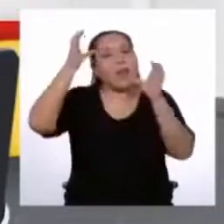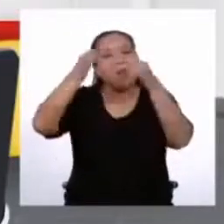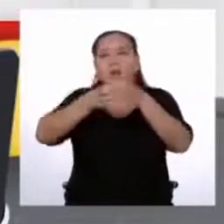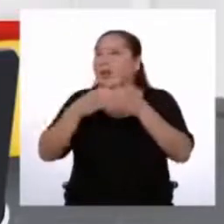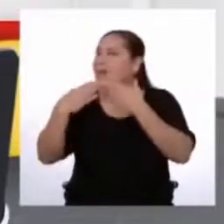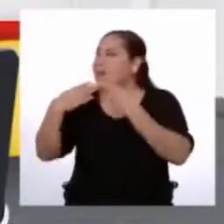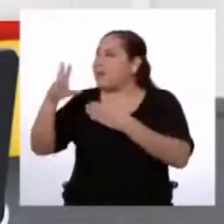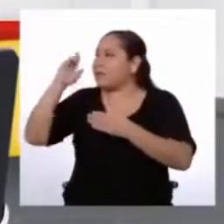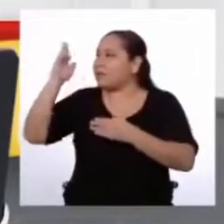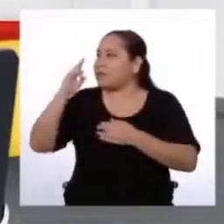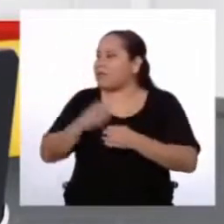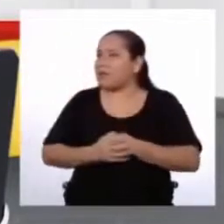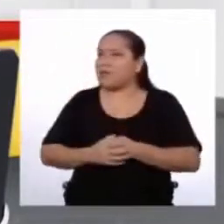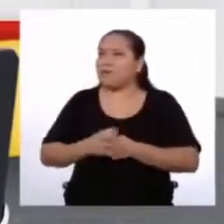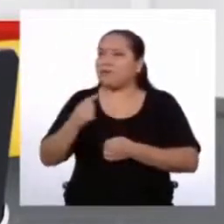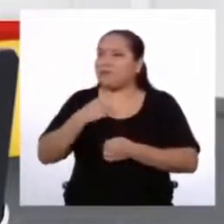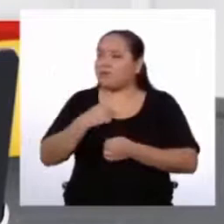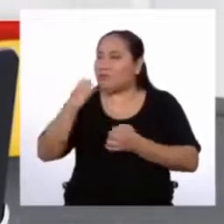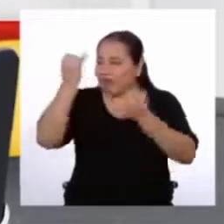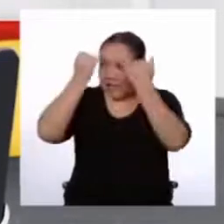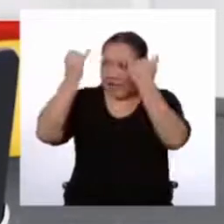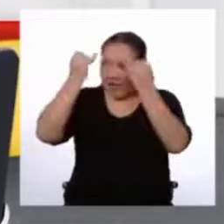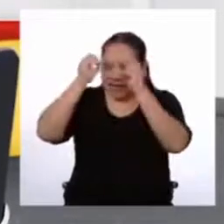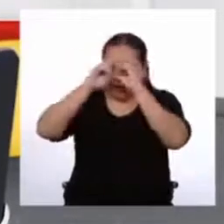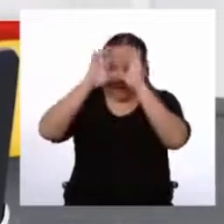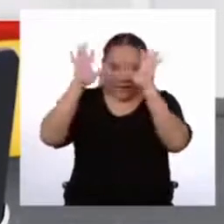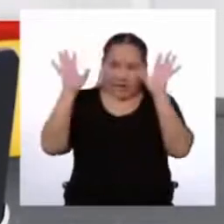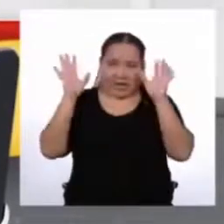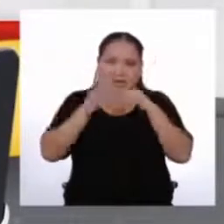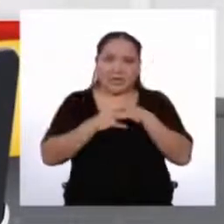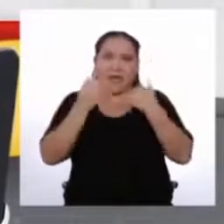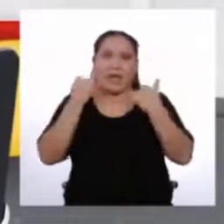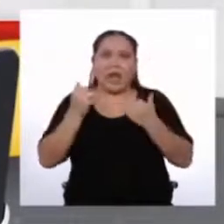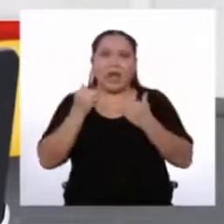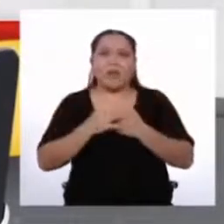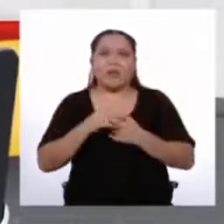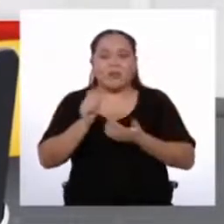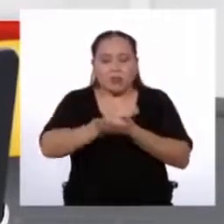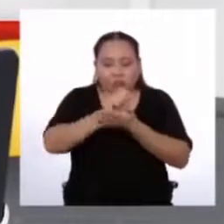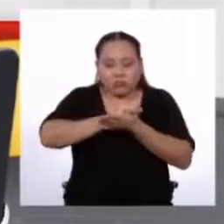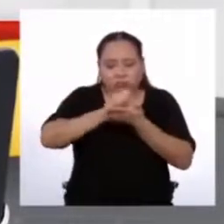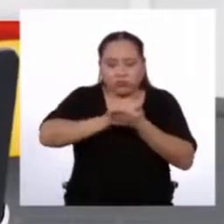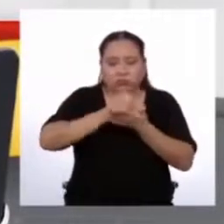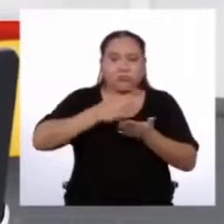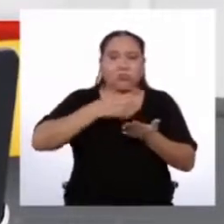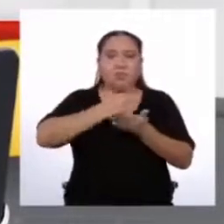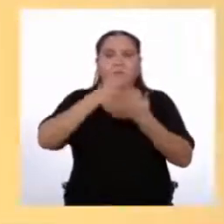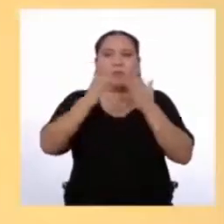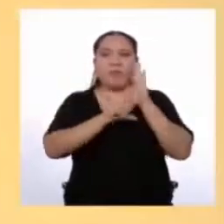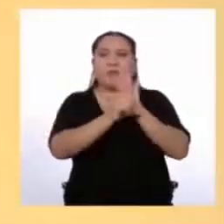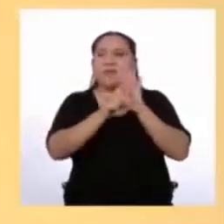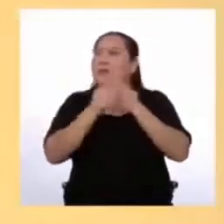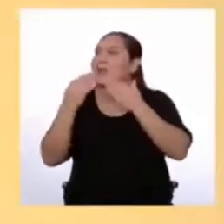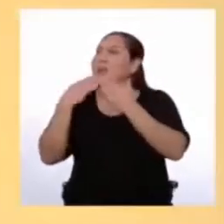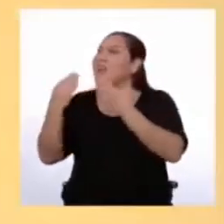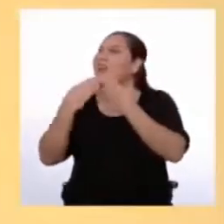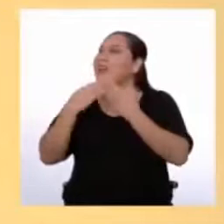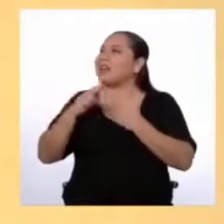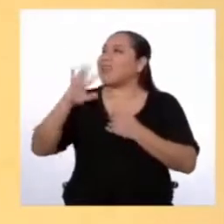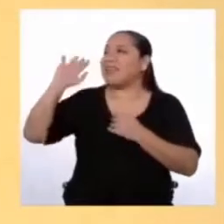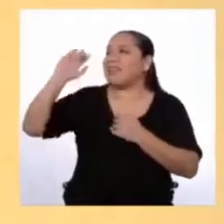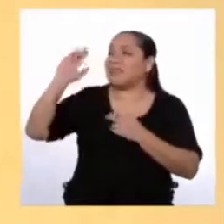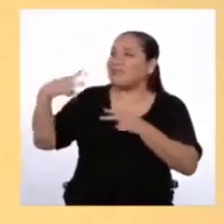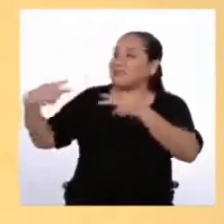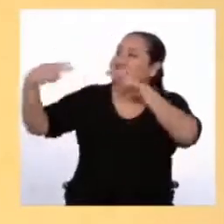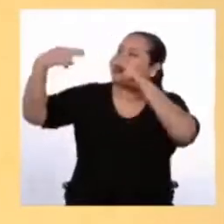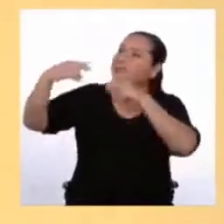Profesora Me deja con las ideas Súper frescas Y me voy Ahora mismo A redactar Mi proyecto de ley Muchas gracias Nos vemos muy